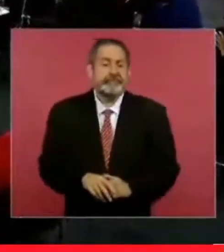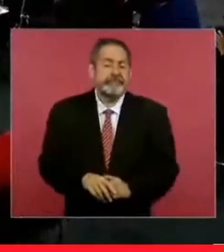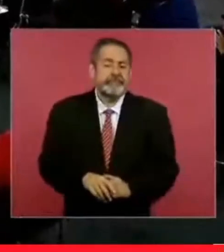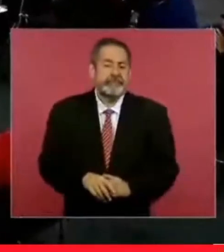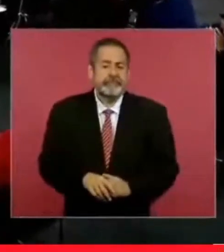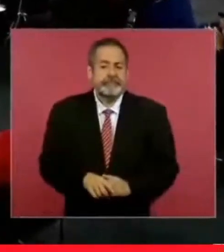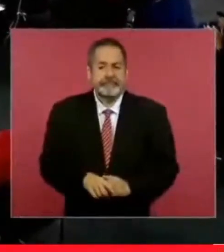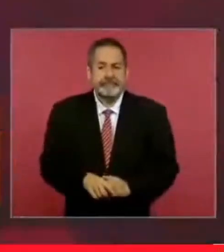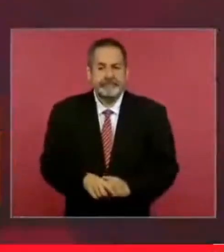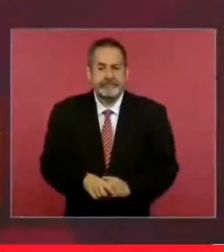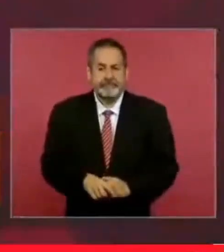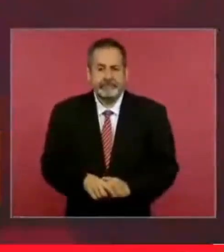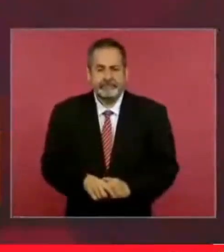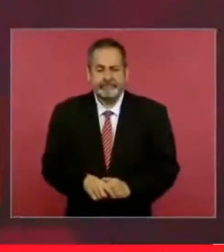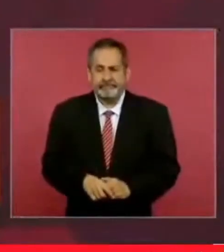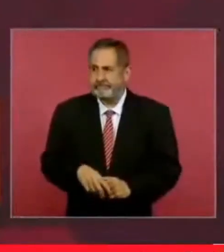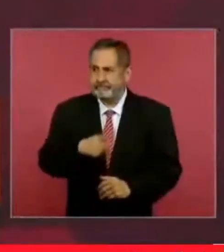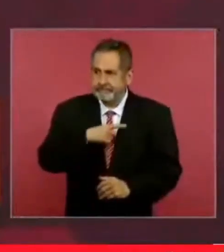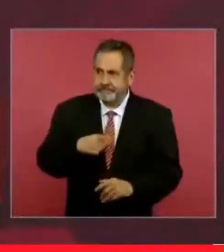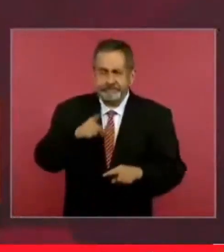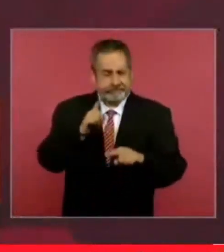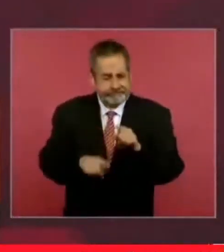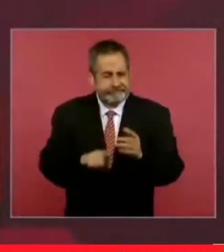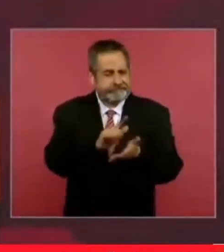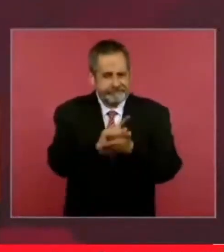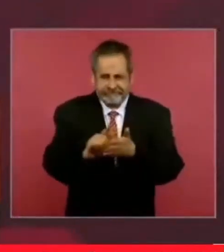y hay que seguir limpiando